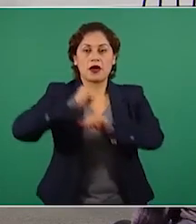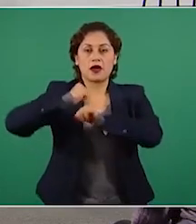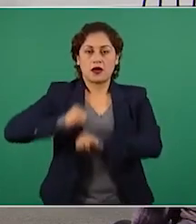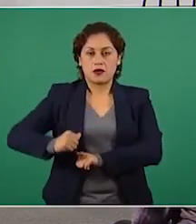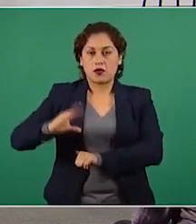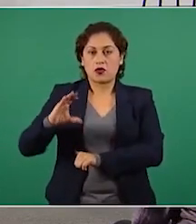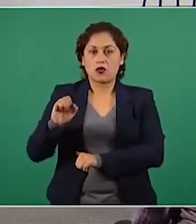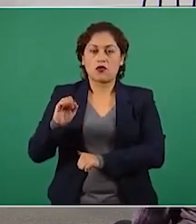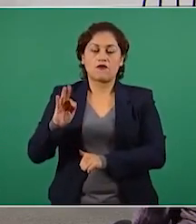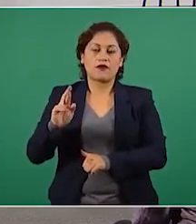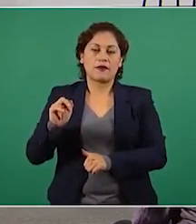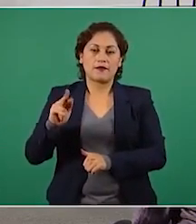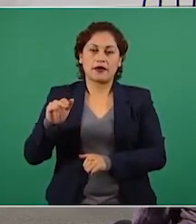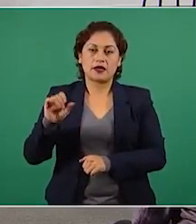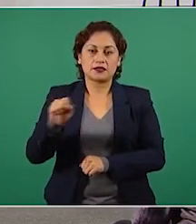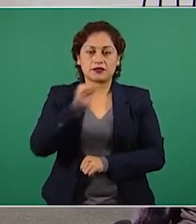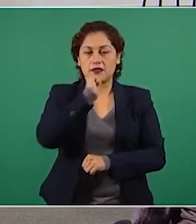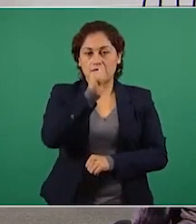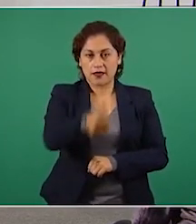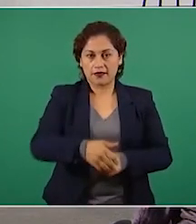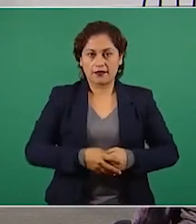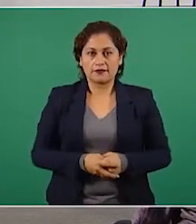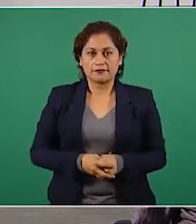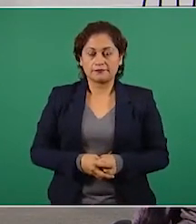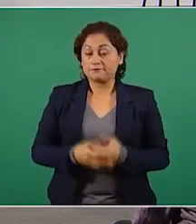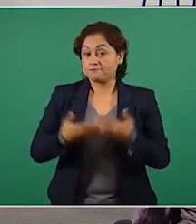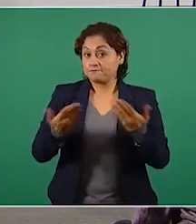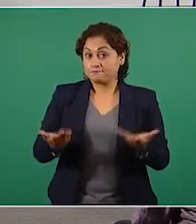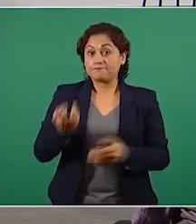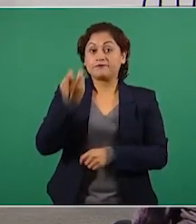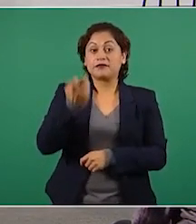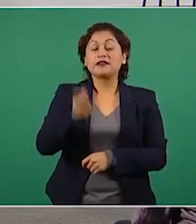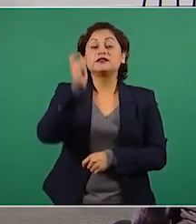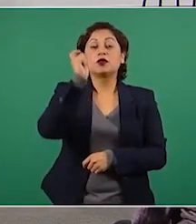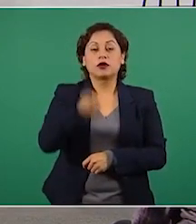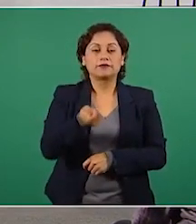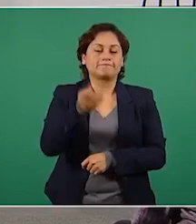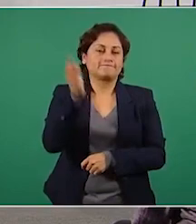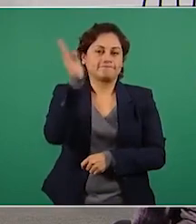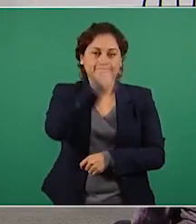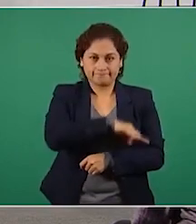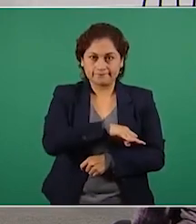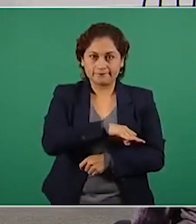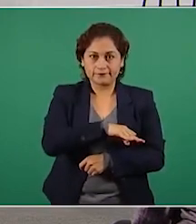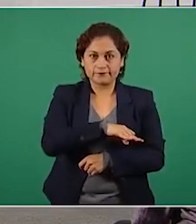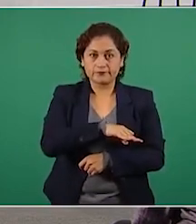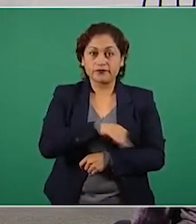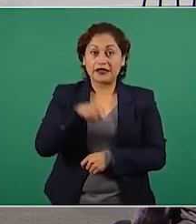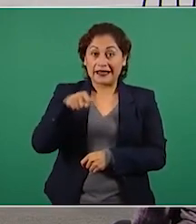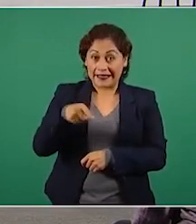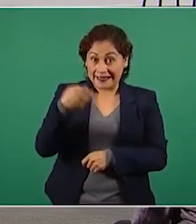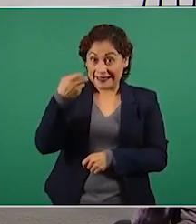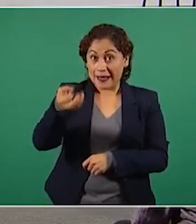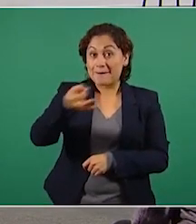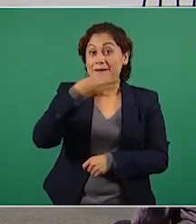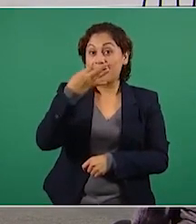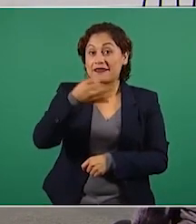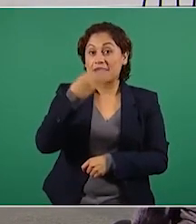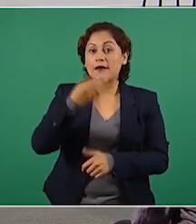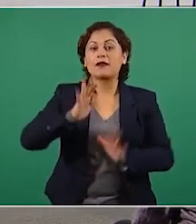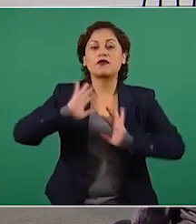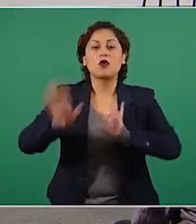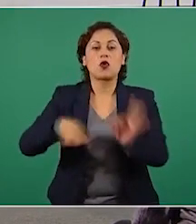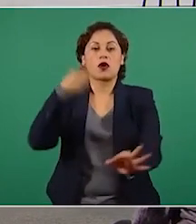Protección contra Riesgos Sanitarios, lo cual también es falso. El anestésico importado cuenta con las